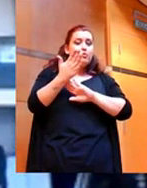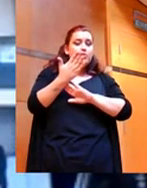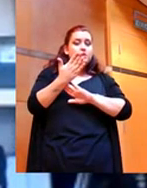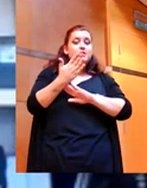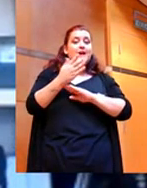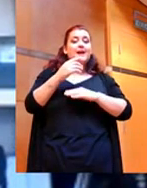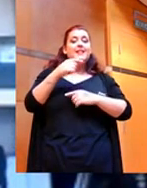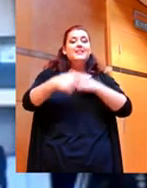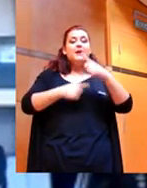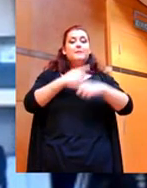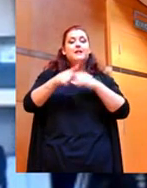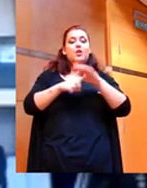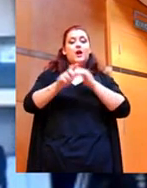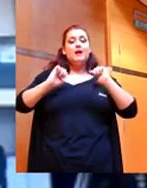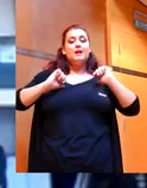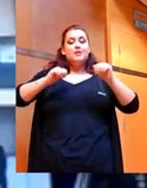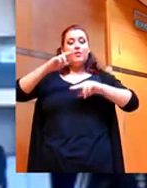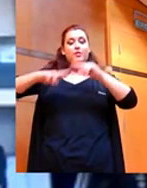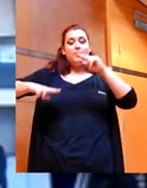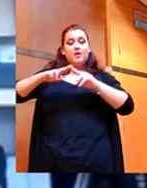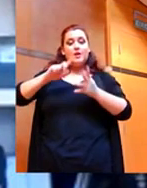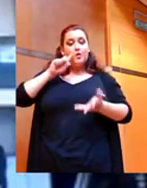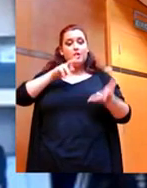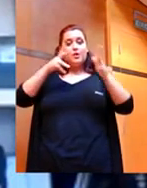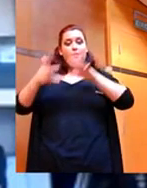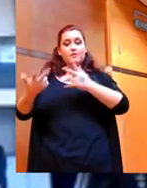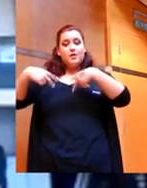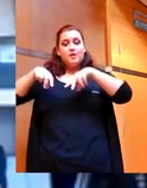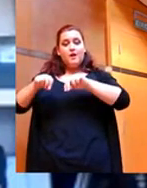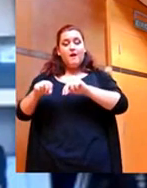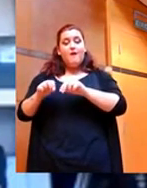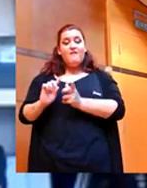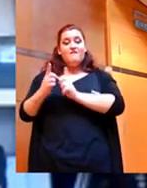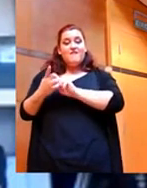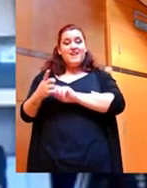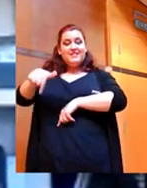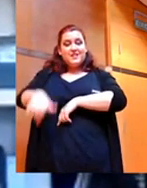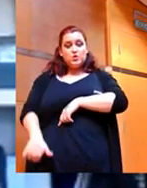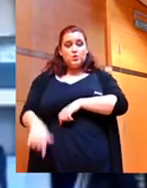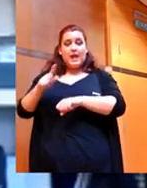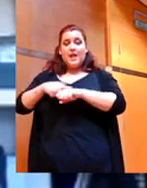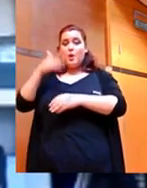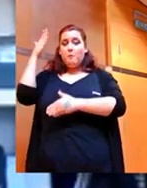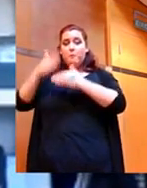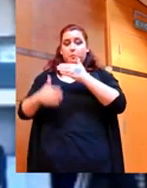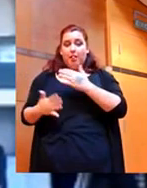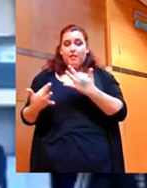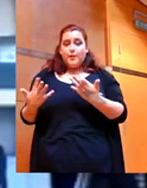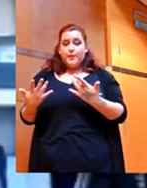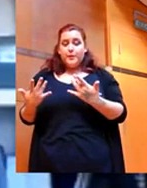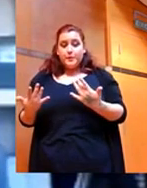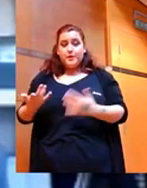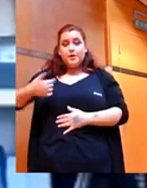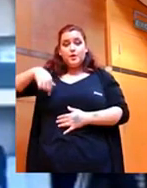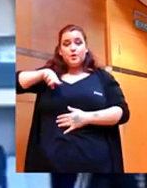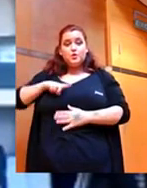inicio de las obras, a su ejecución y finalización de la variante sur en el plazo más breve posible. Nosotros añadiríamos, siguiendo con el